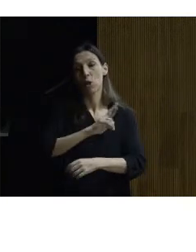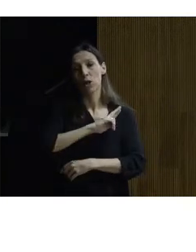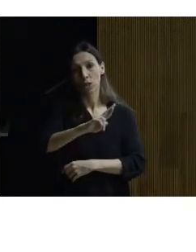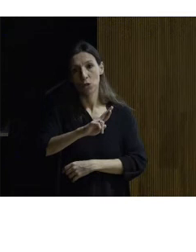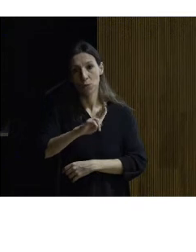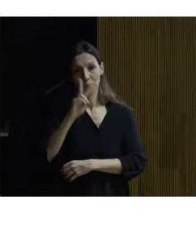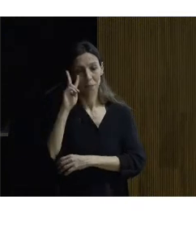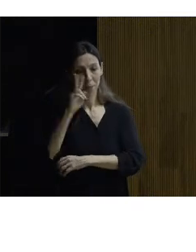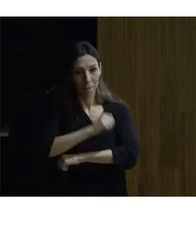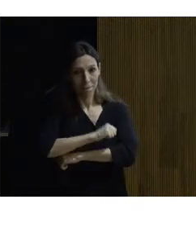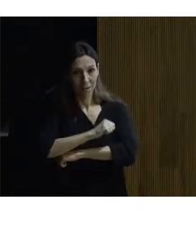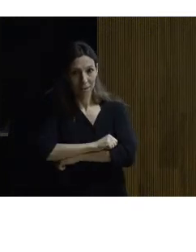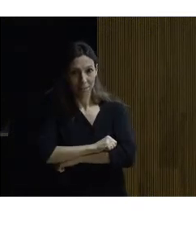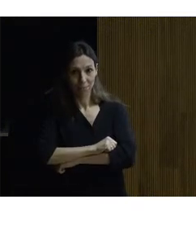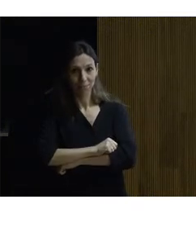Felipe II